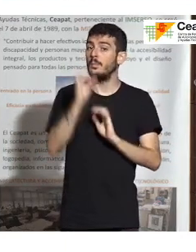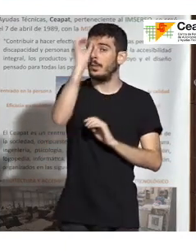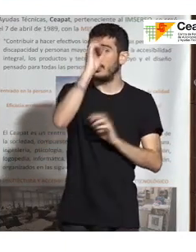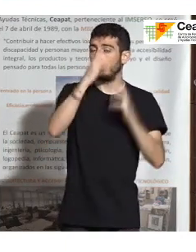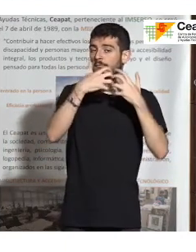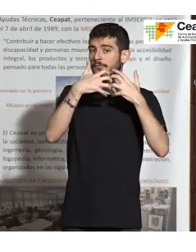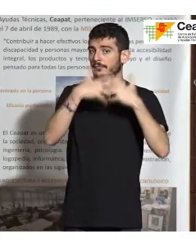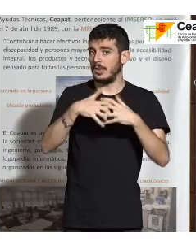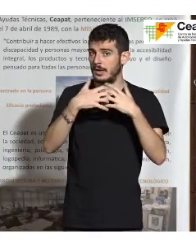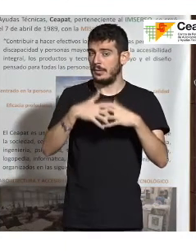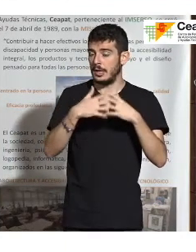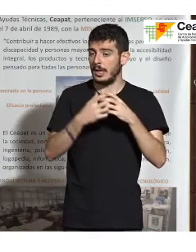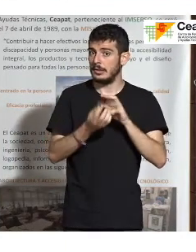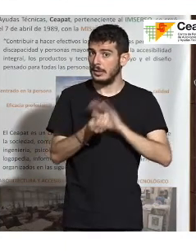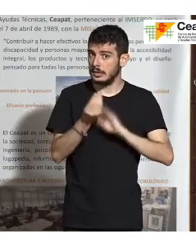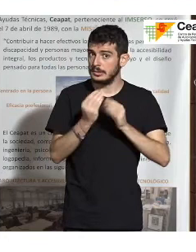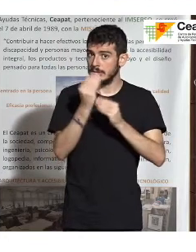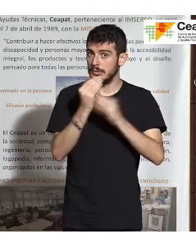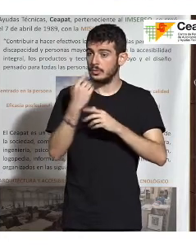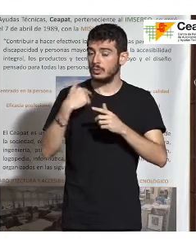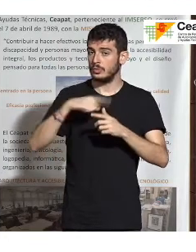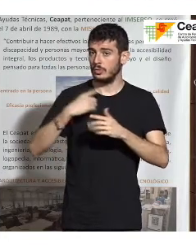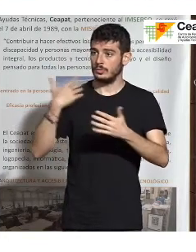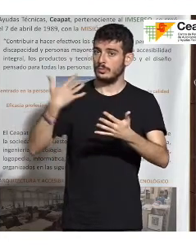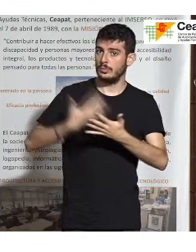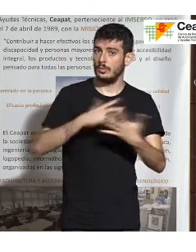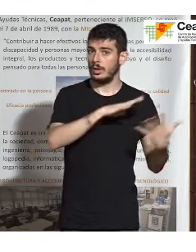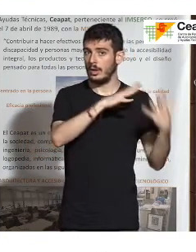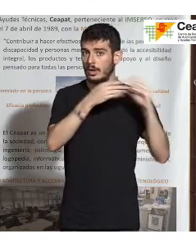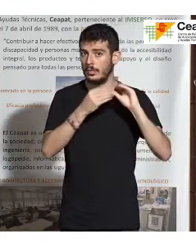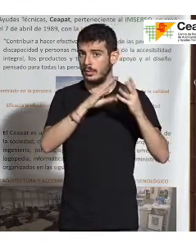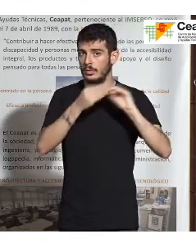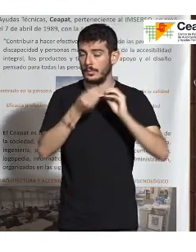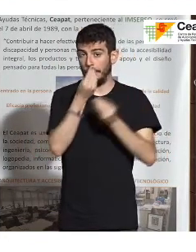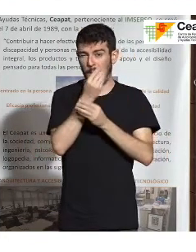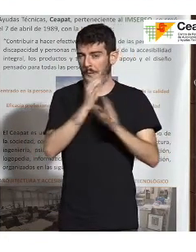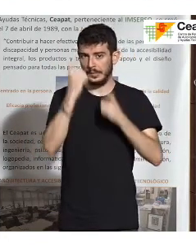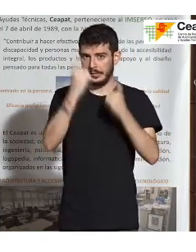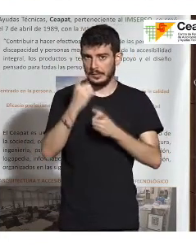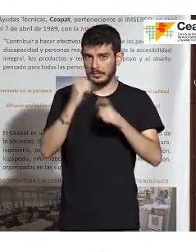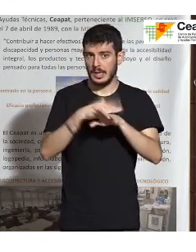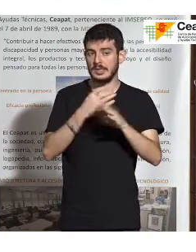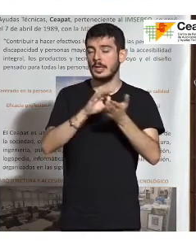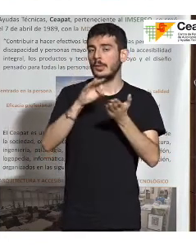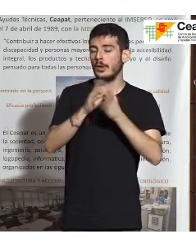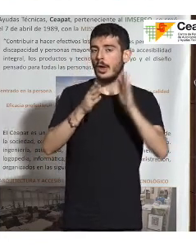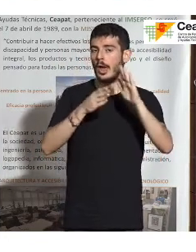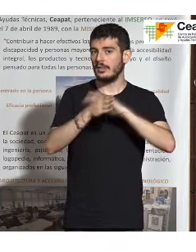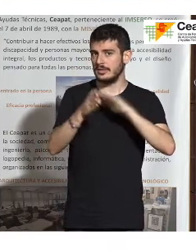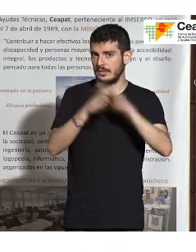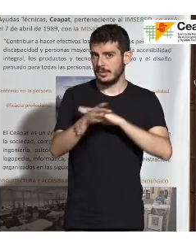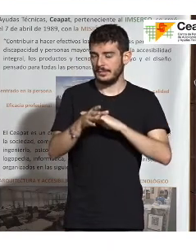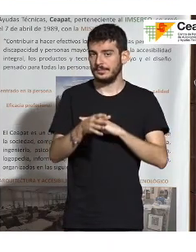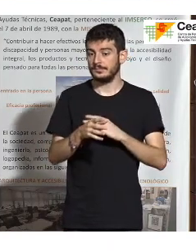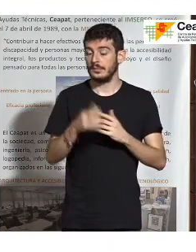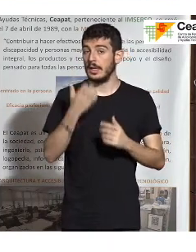hemos venido adaptándonos y haciendo de la mayor manera posible que el servicio sea accesible y que puedan acceder a él. Aquí hay algunos ejemplos, compartir